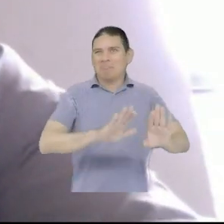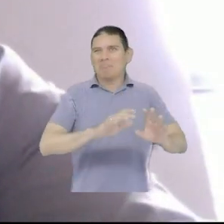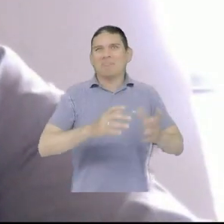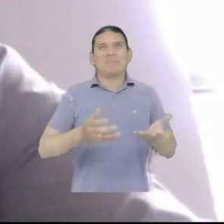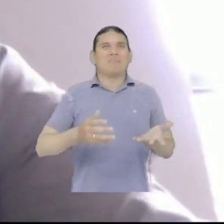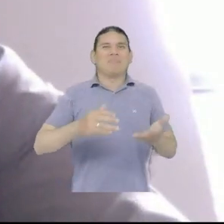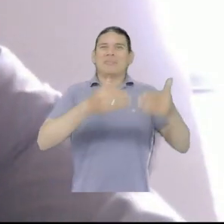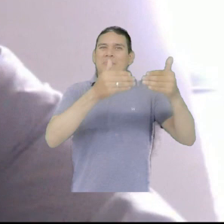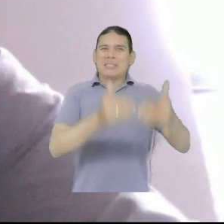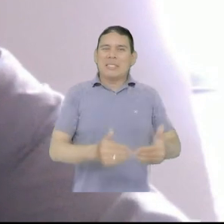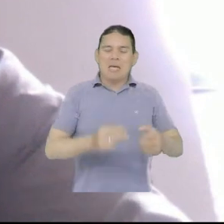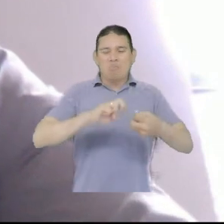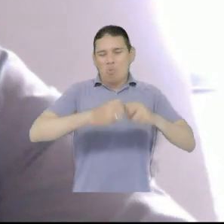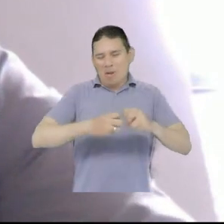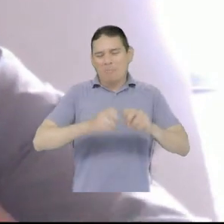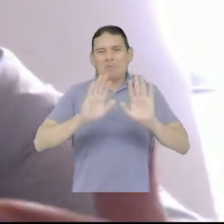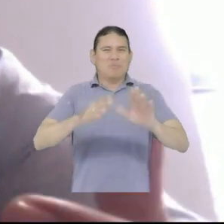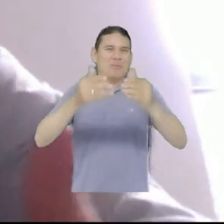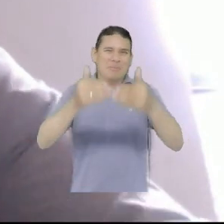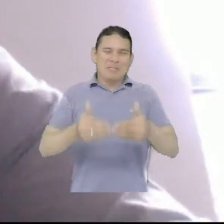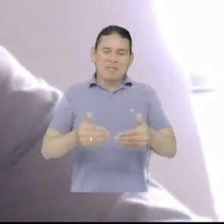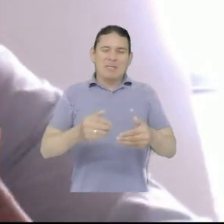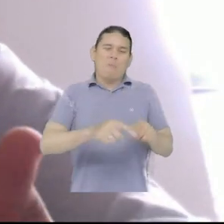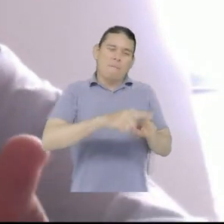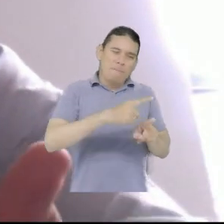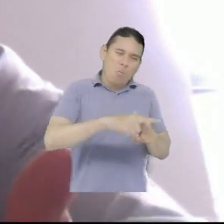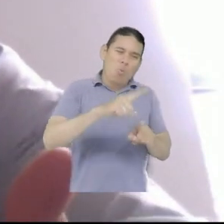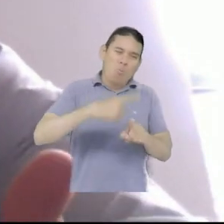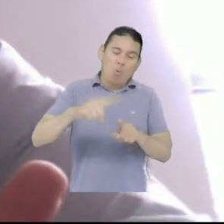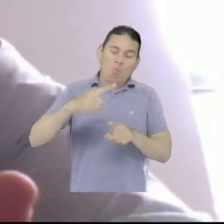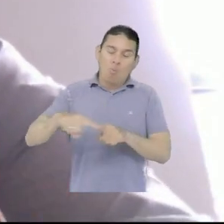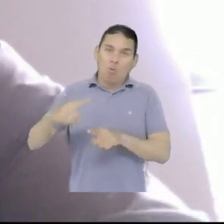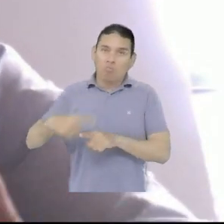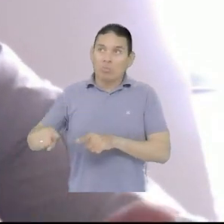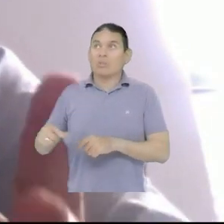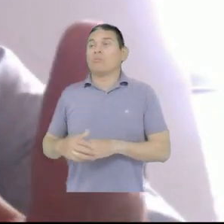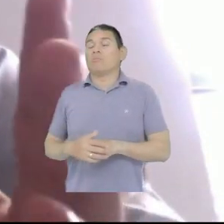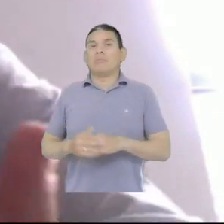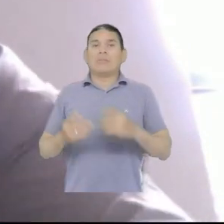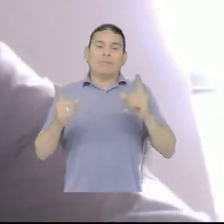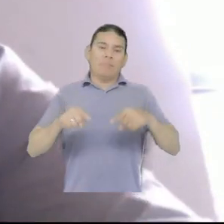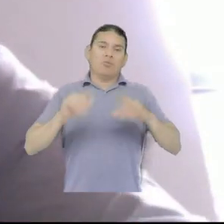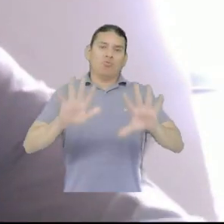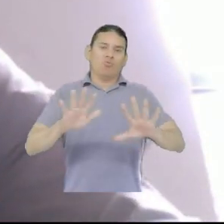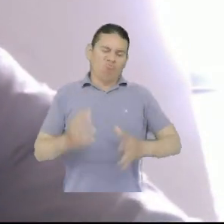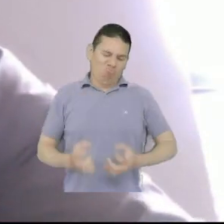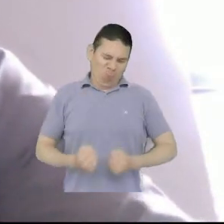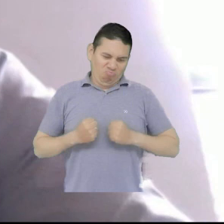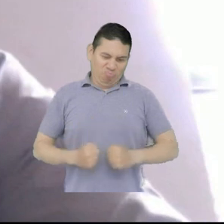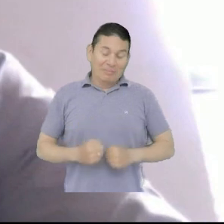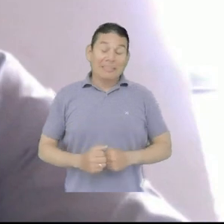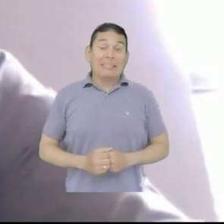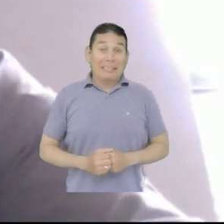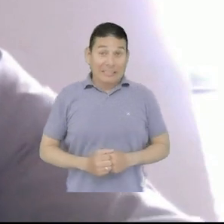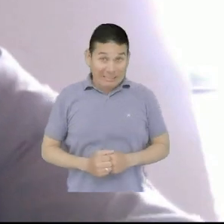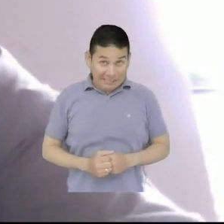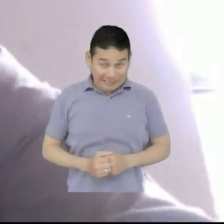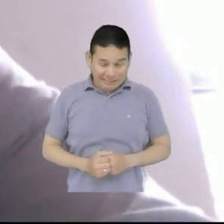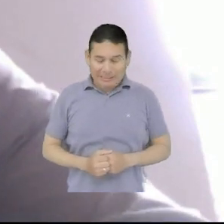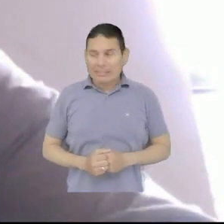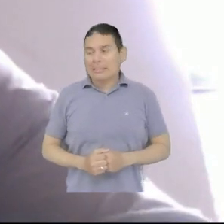diferentes problemáticas en torno al tema de la discapacidad y la inclusión social y en este especial caso el fortalecimiento.